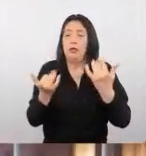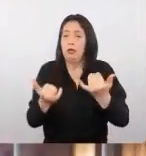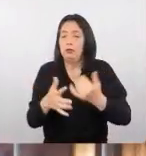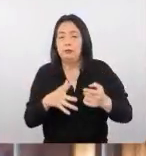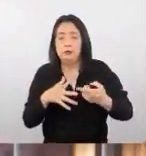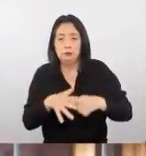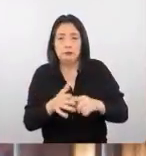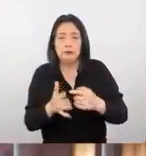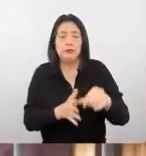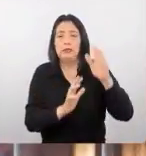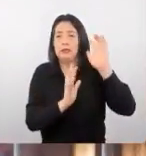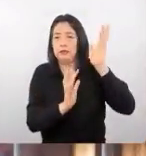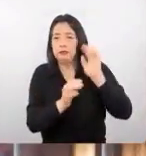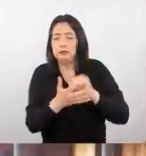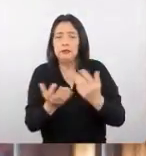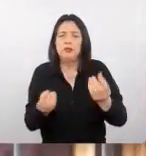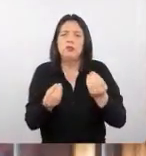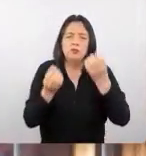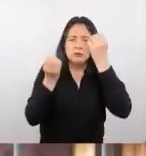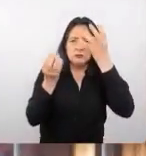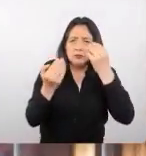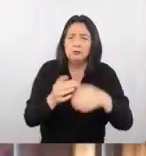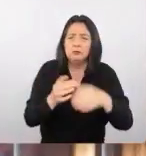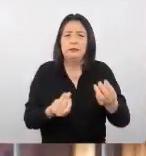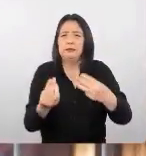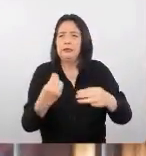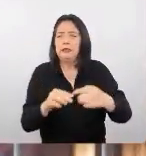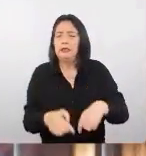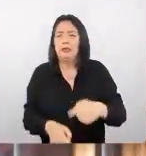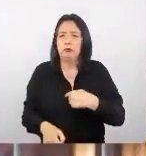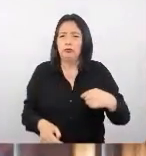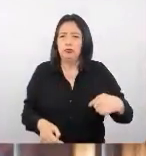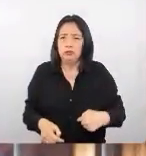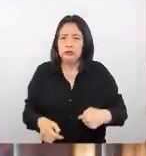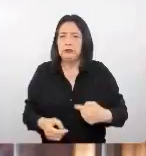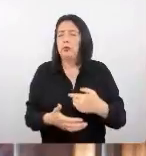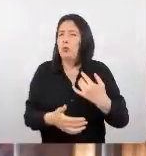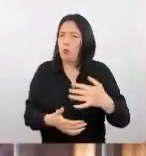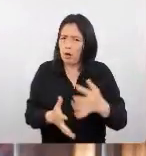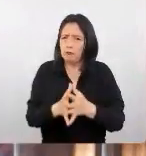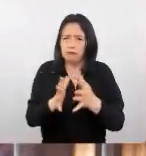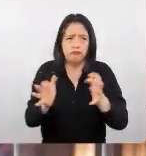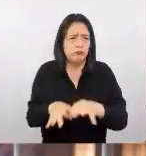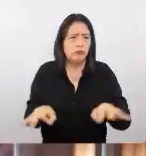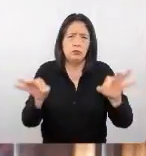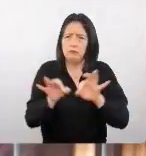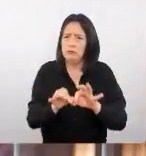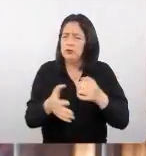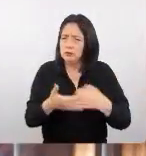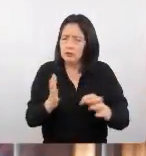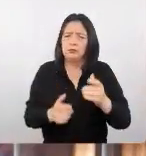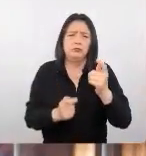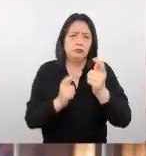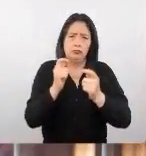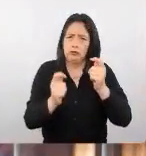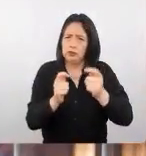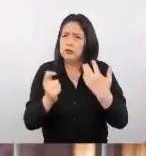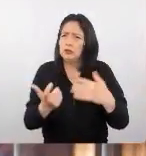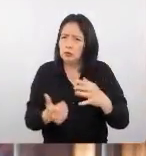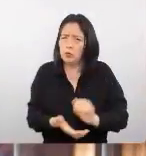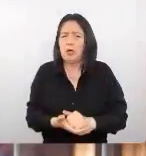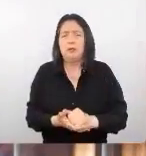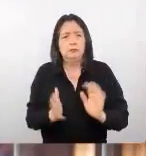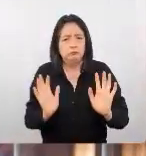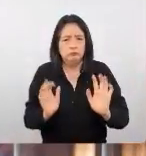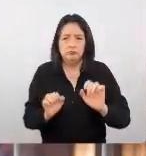comenzar a presentar información sobre el mercado chino, que es uno de los mercados más importantes desde el punto de vista turístico. De